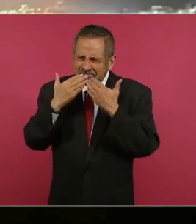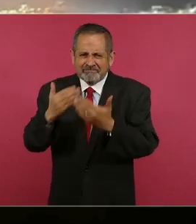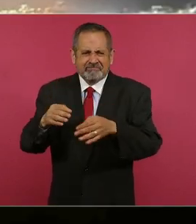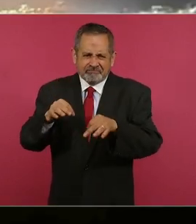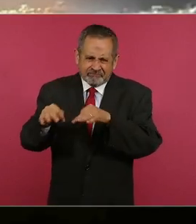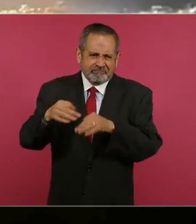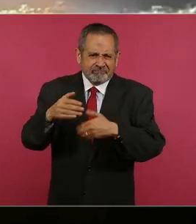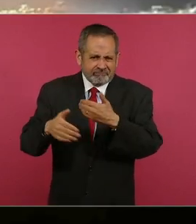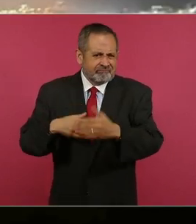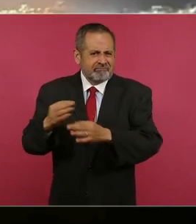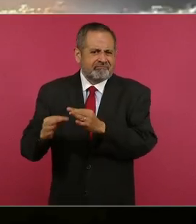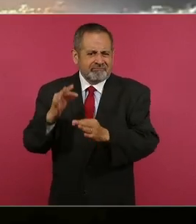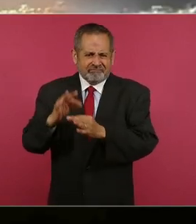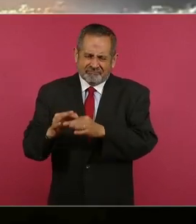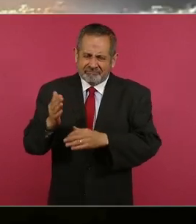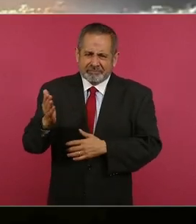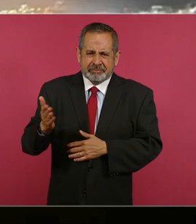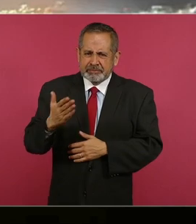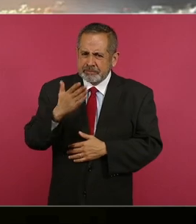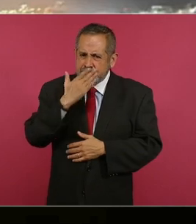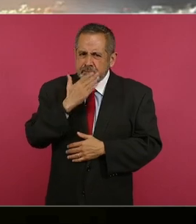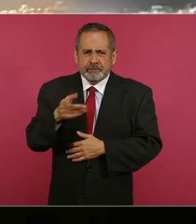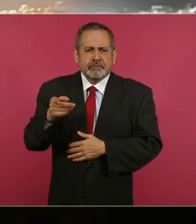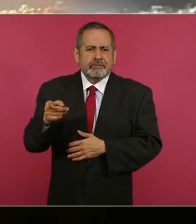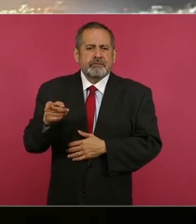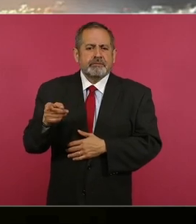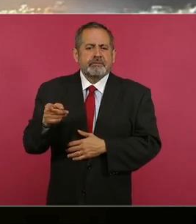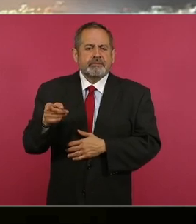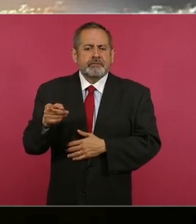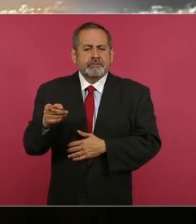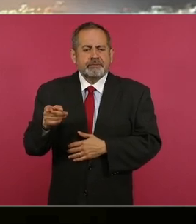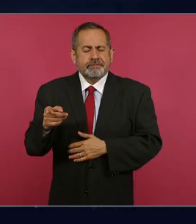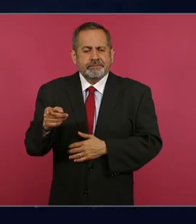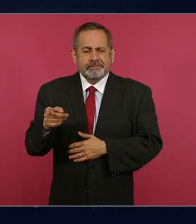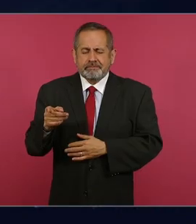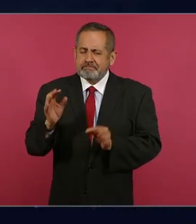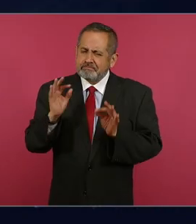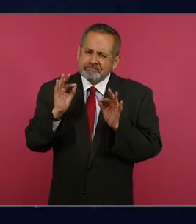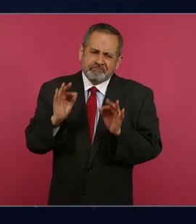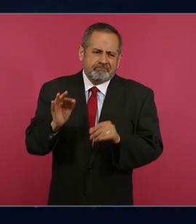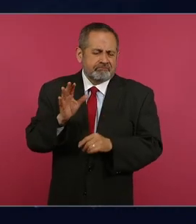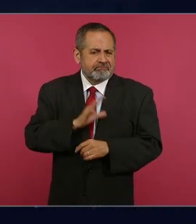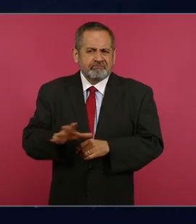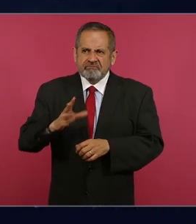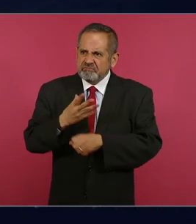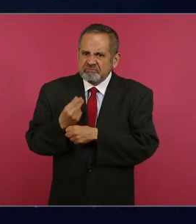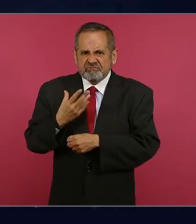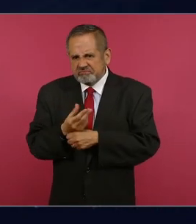verdaderamente extraordinario.